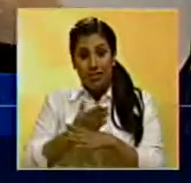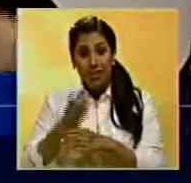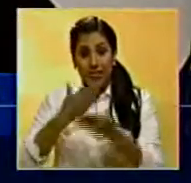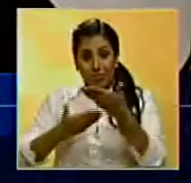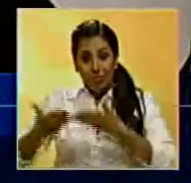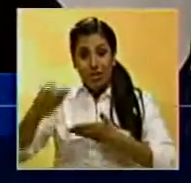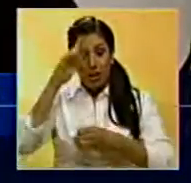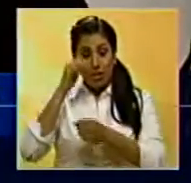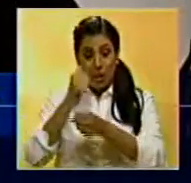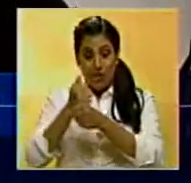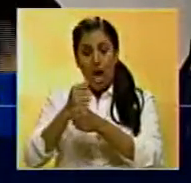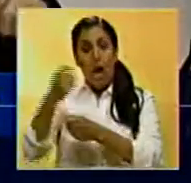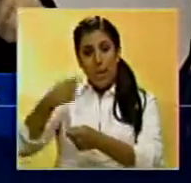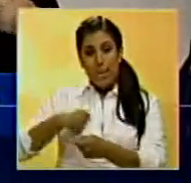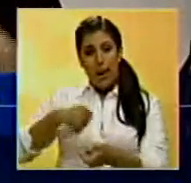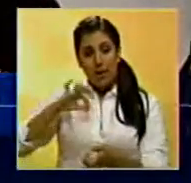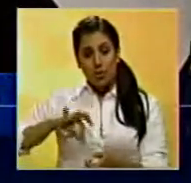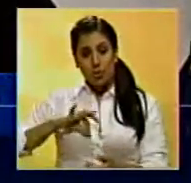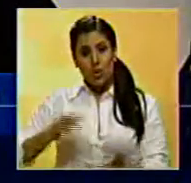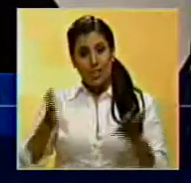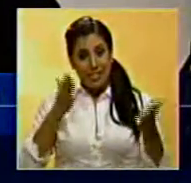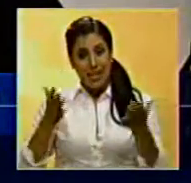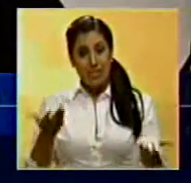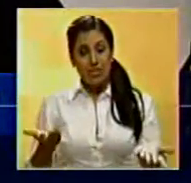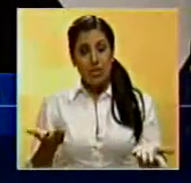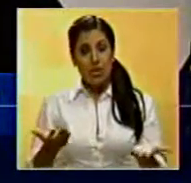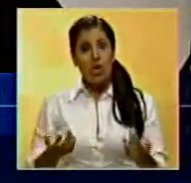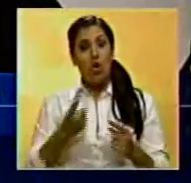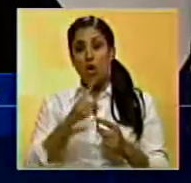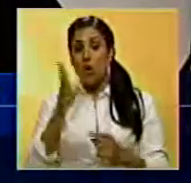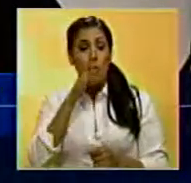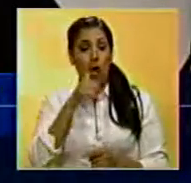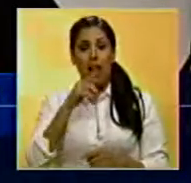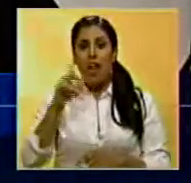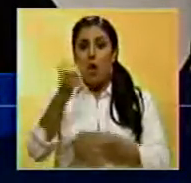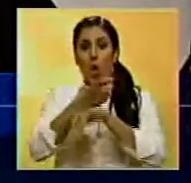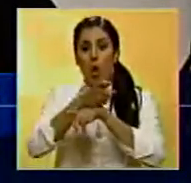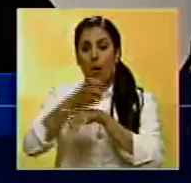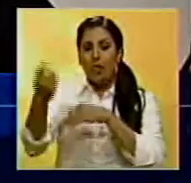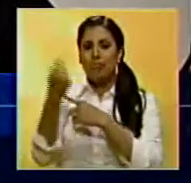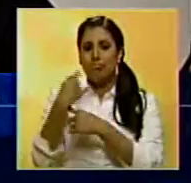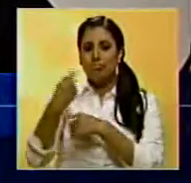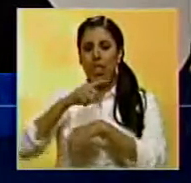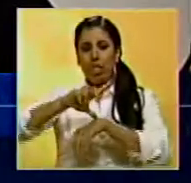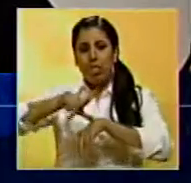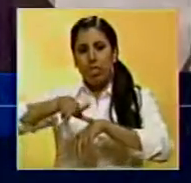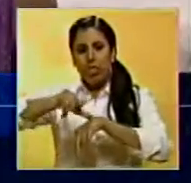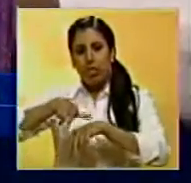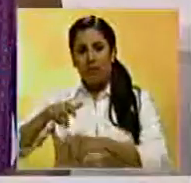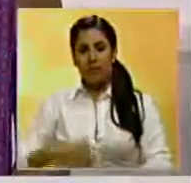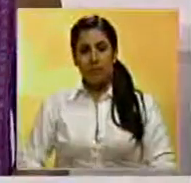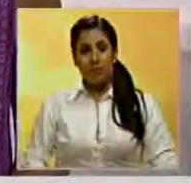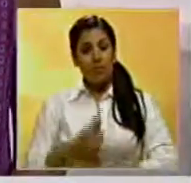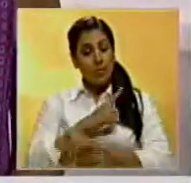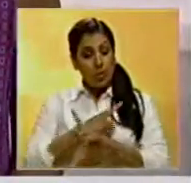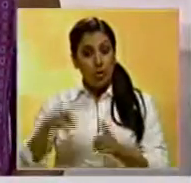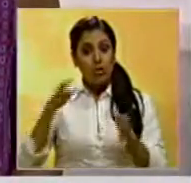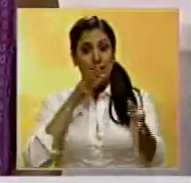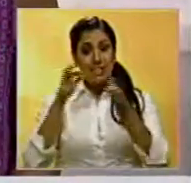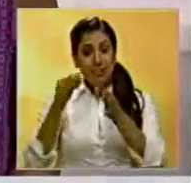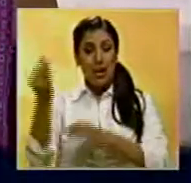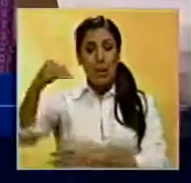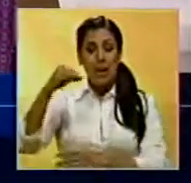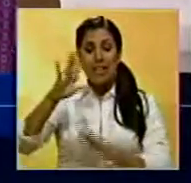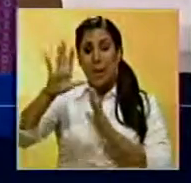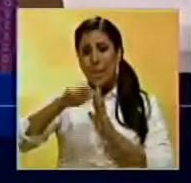contraprestación. Por ese servicio. Y no está enviando el gobierno a tiempo esos recursos. Explicaron que a esto se